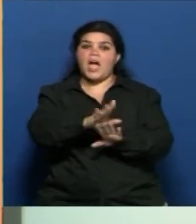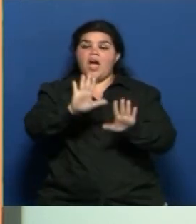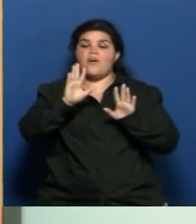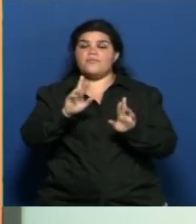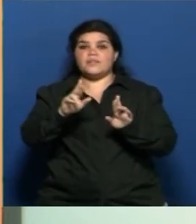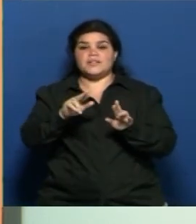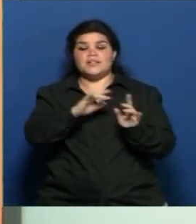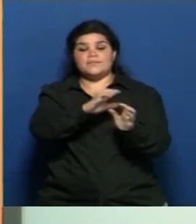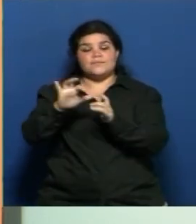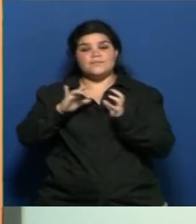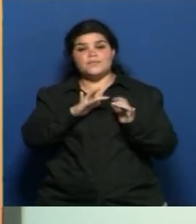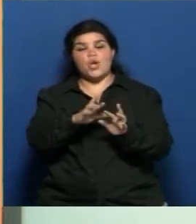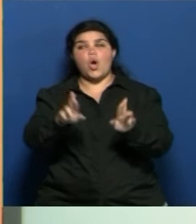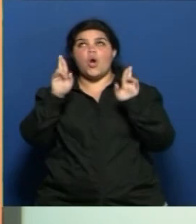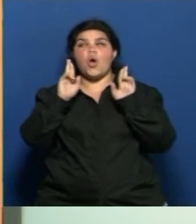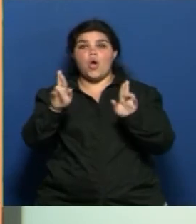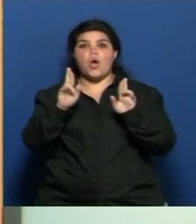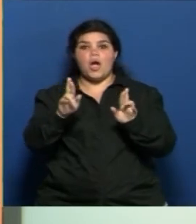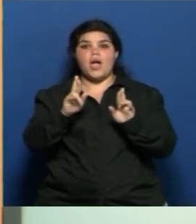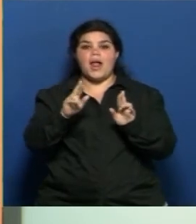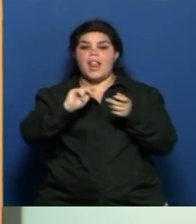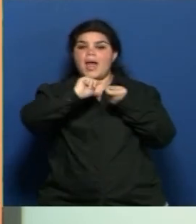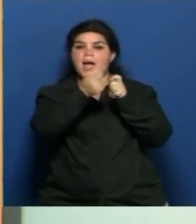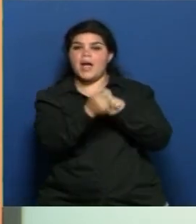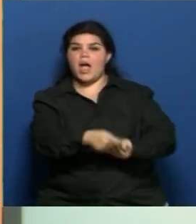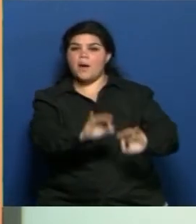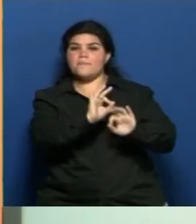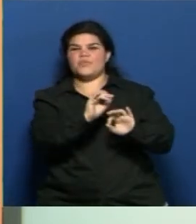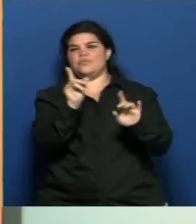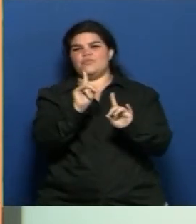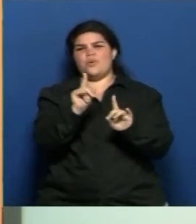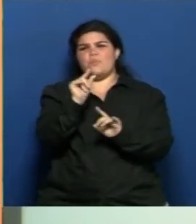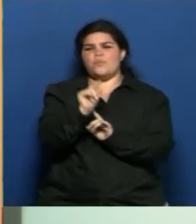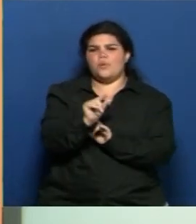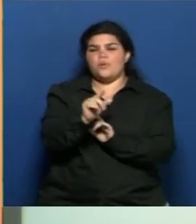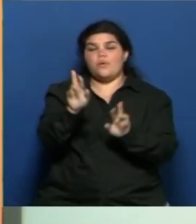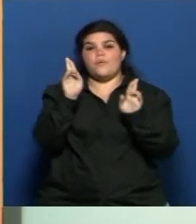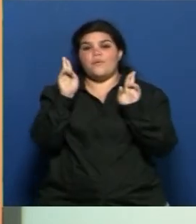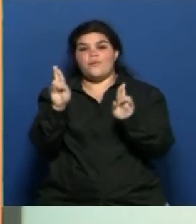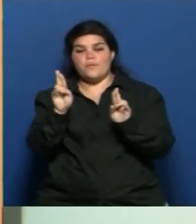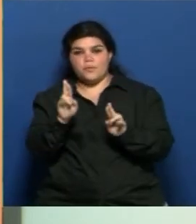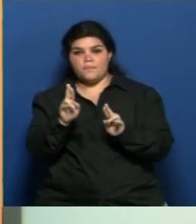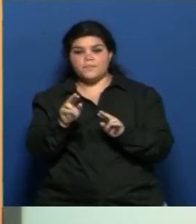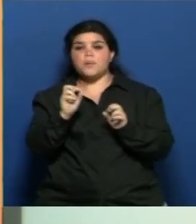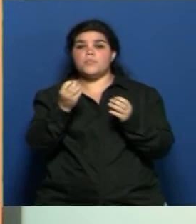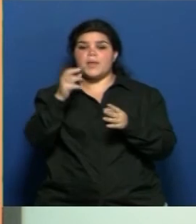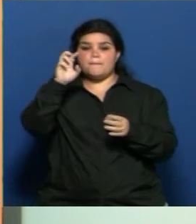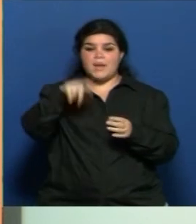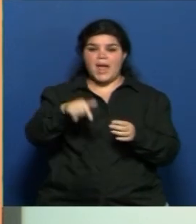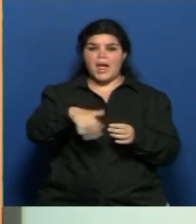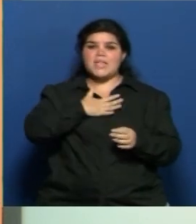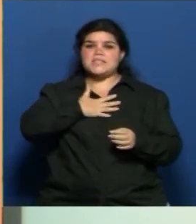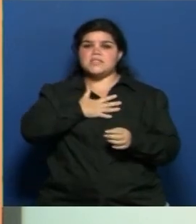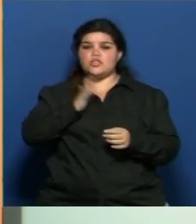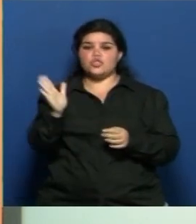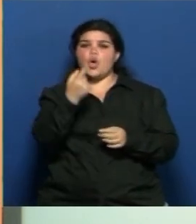quiera que esto sea lo menos retocado posible porque ahí, en este plan, va el sentir de muchos mendocinos